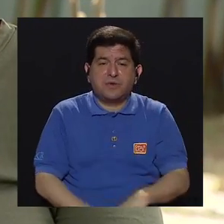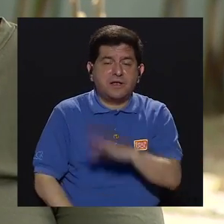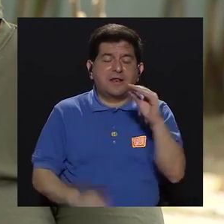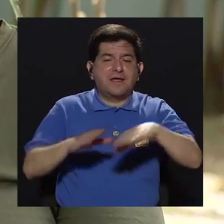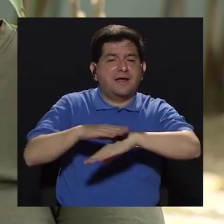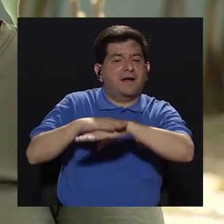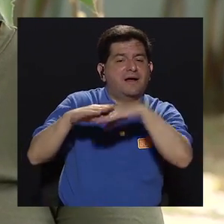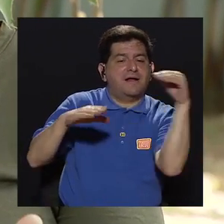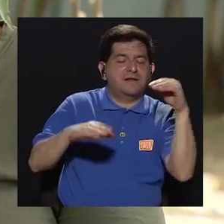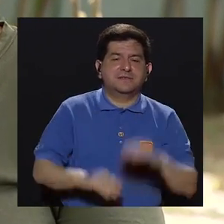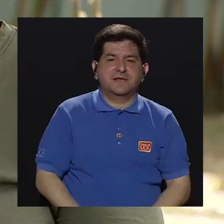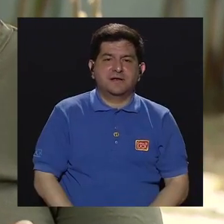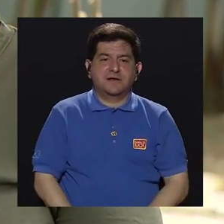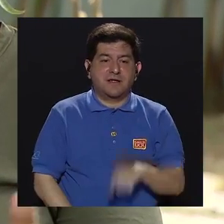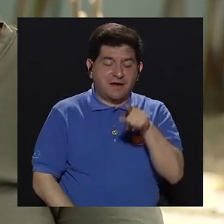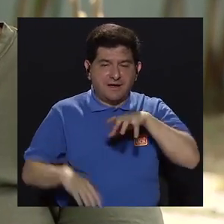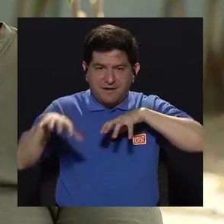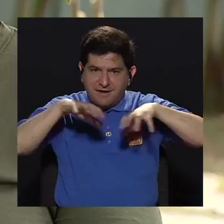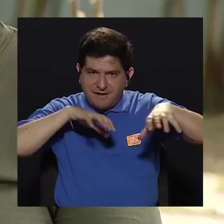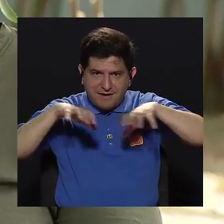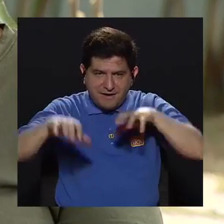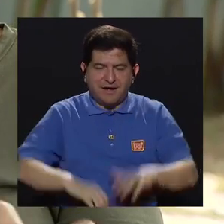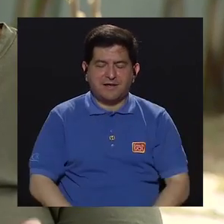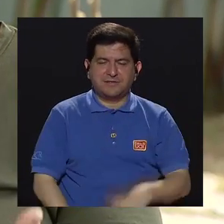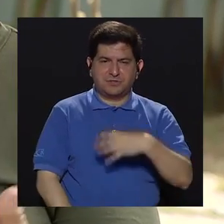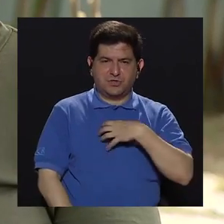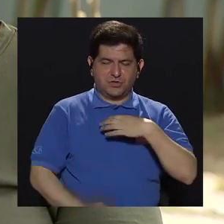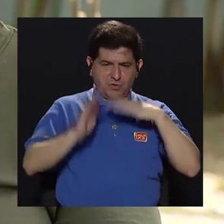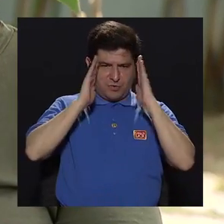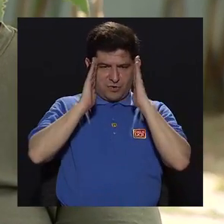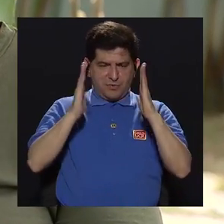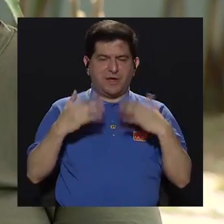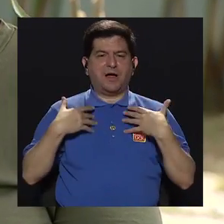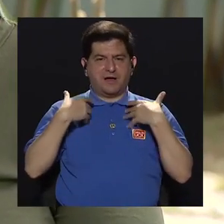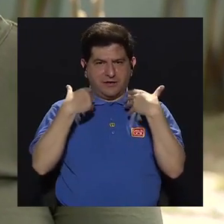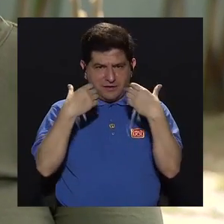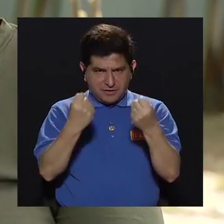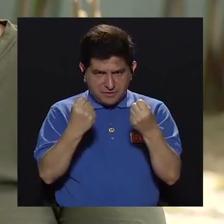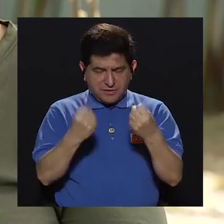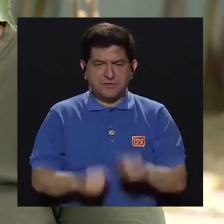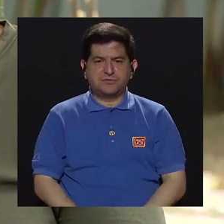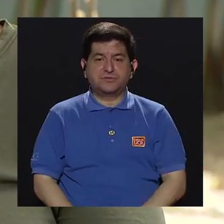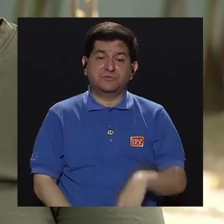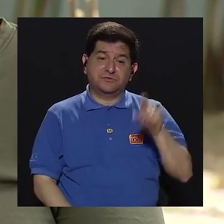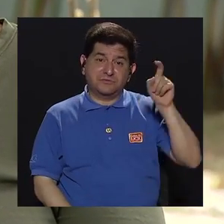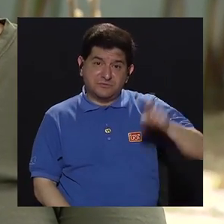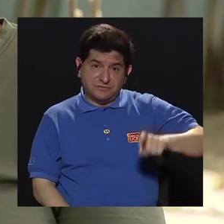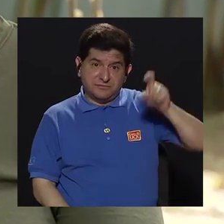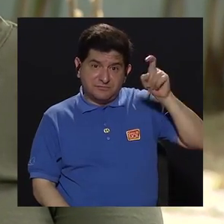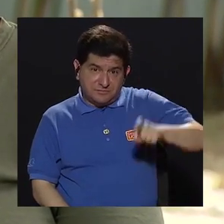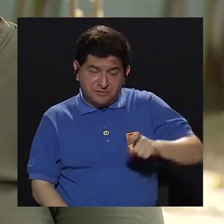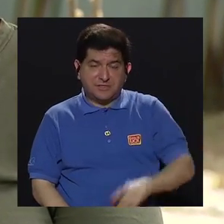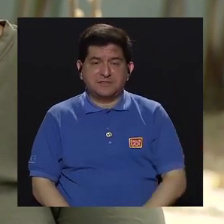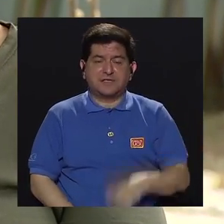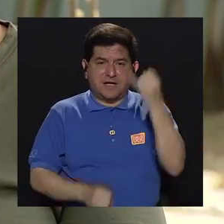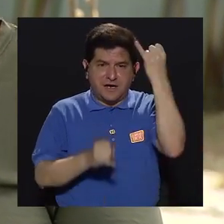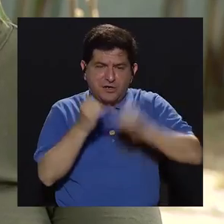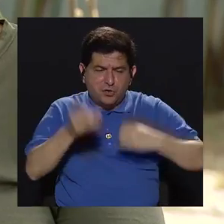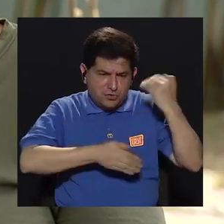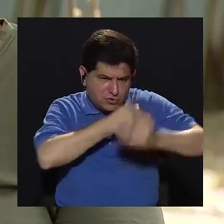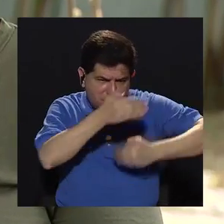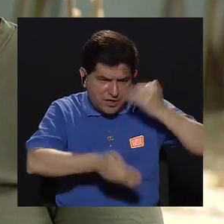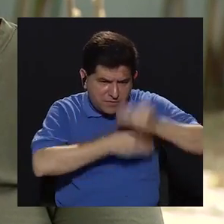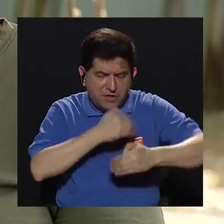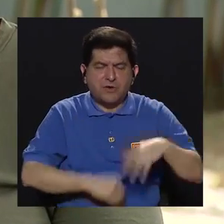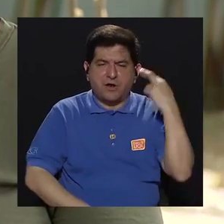egreso poder ejecutar aquellas acciones de su propia atención de salud que lo vayan a llevar a finalizar este